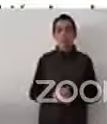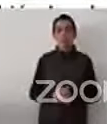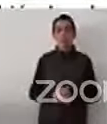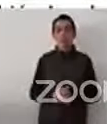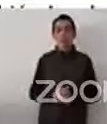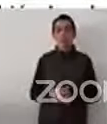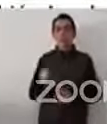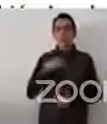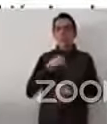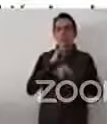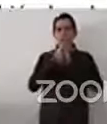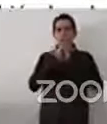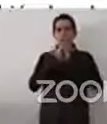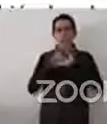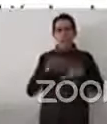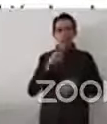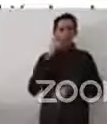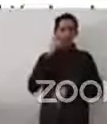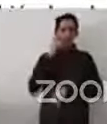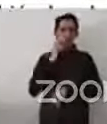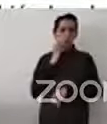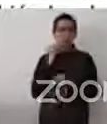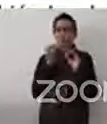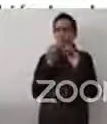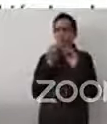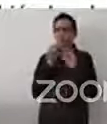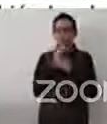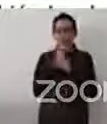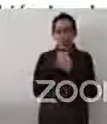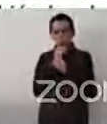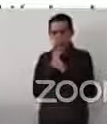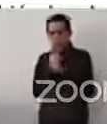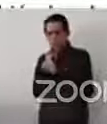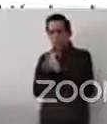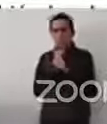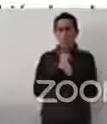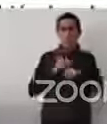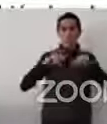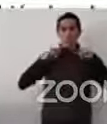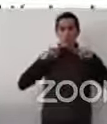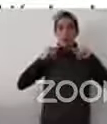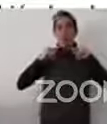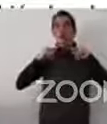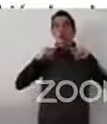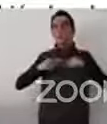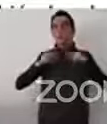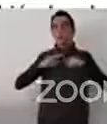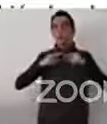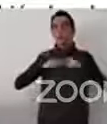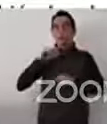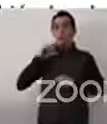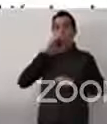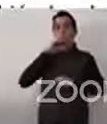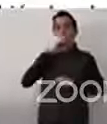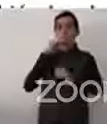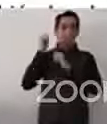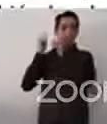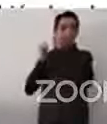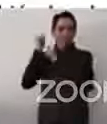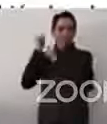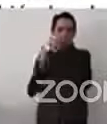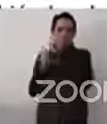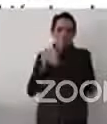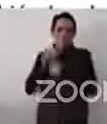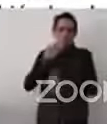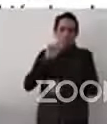No hay mucha población afrodescendiente, pero igual es importante porque además hay varios países de América Latina que están en la